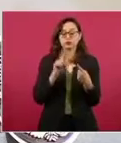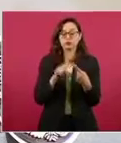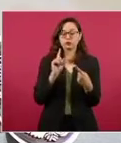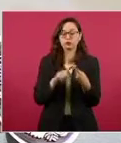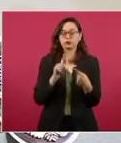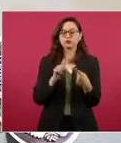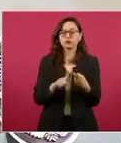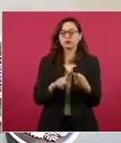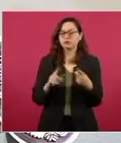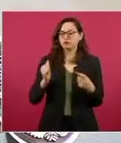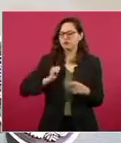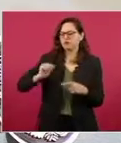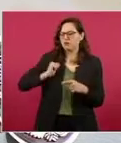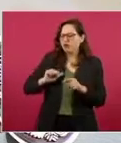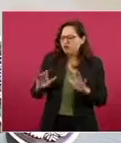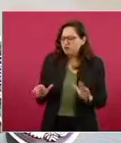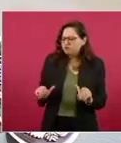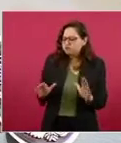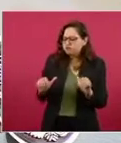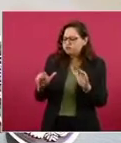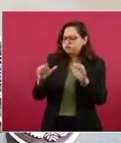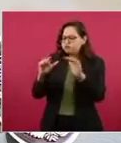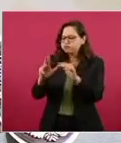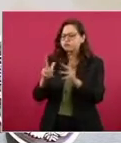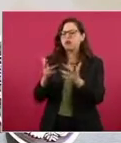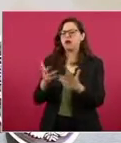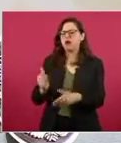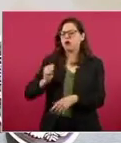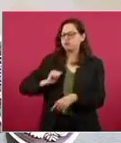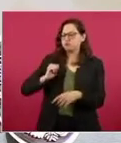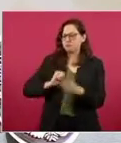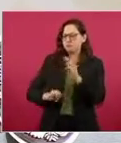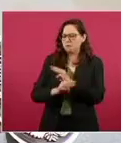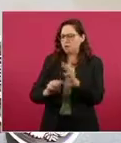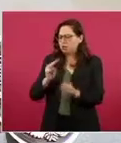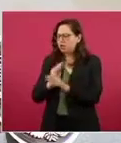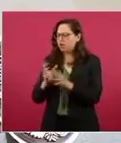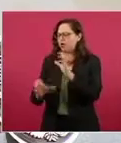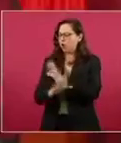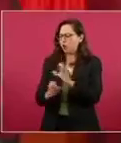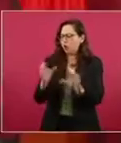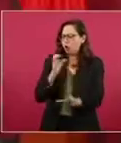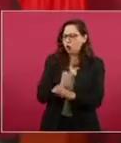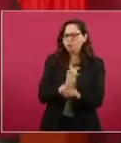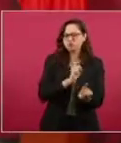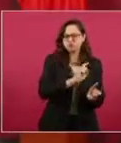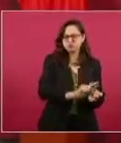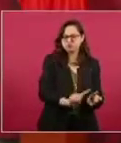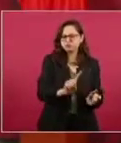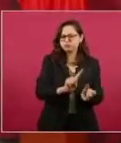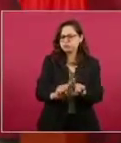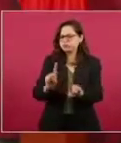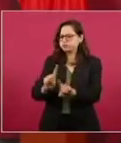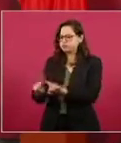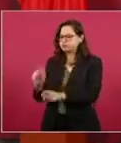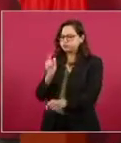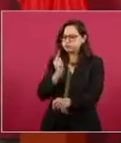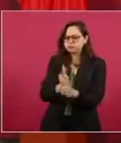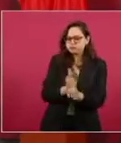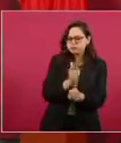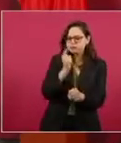y la recuperación de la información y los materiales que nos proporcionan los